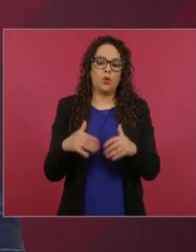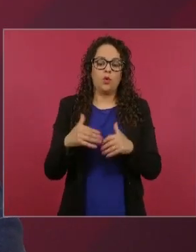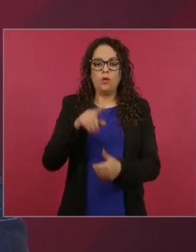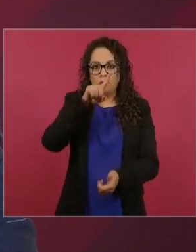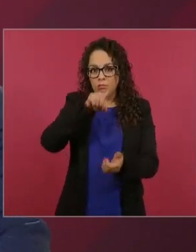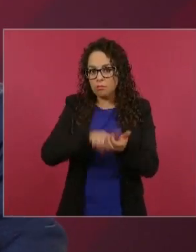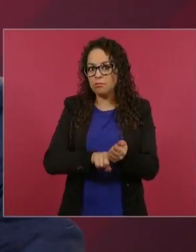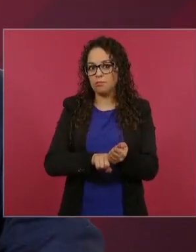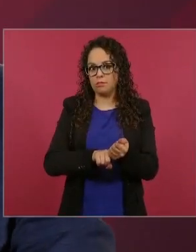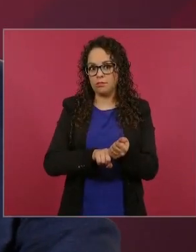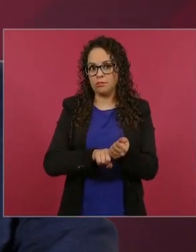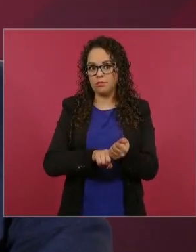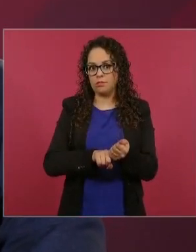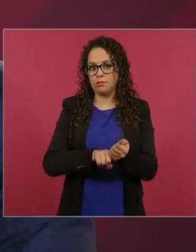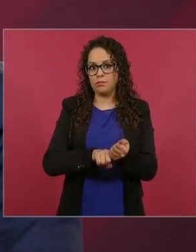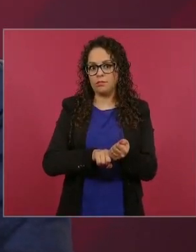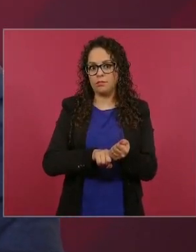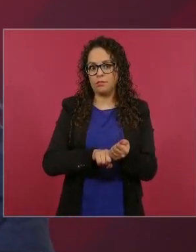creo que